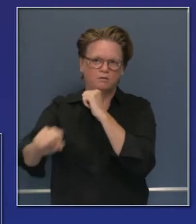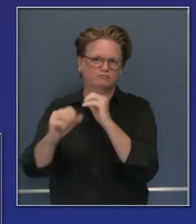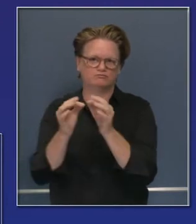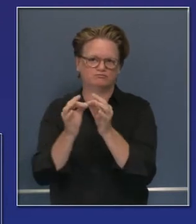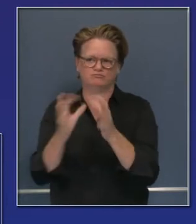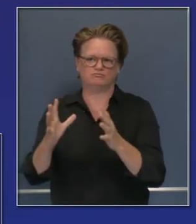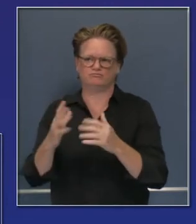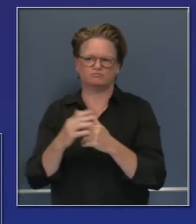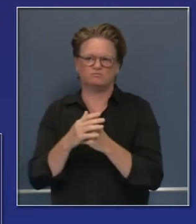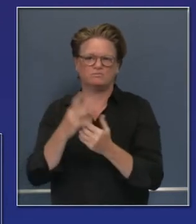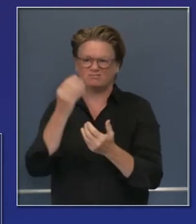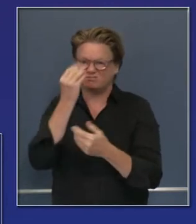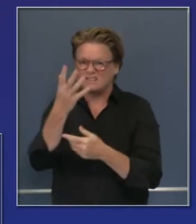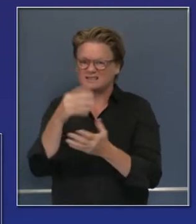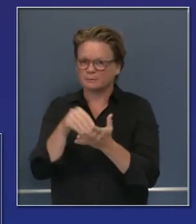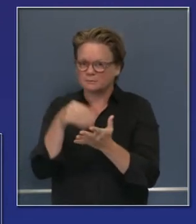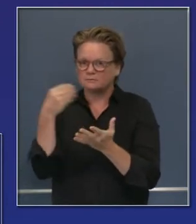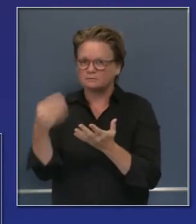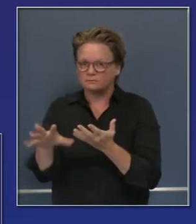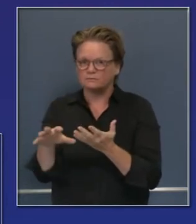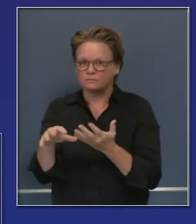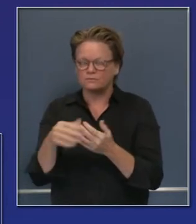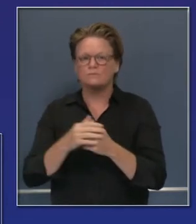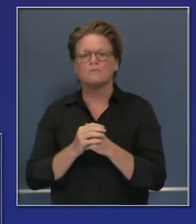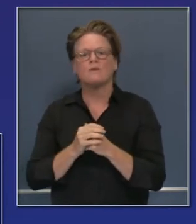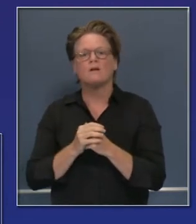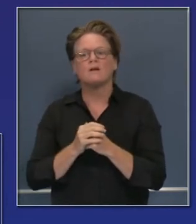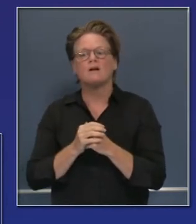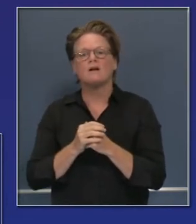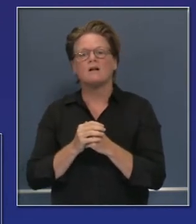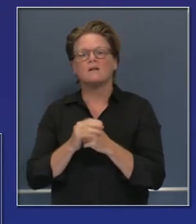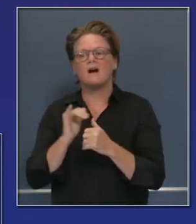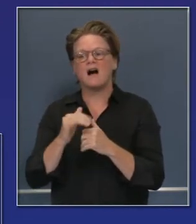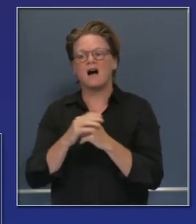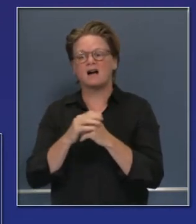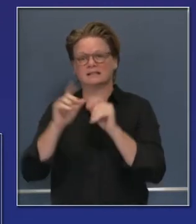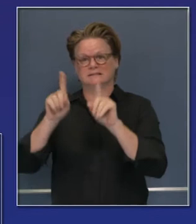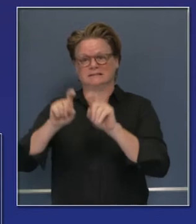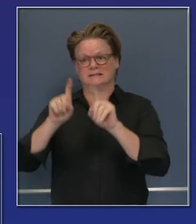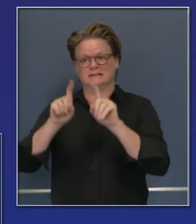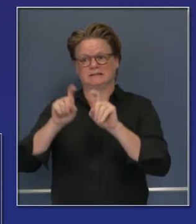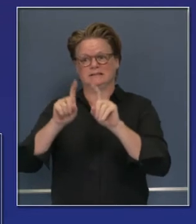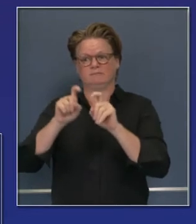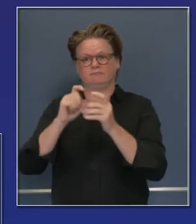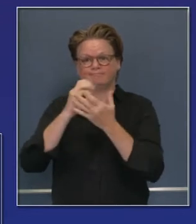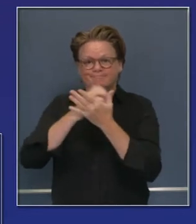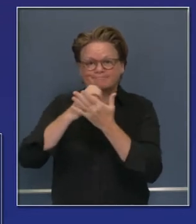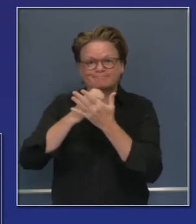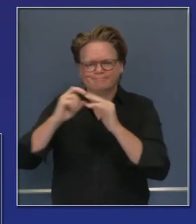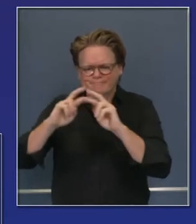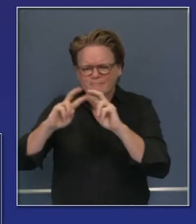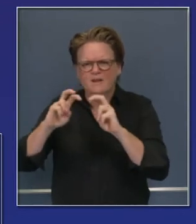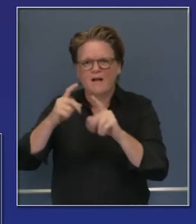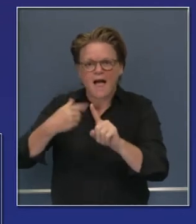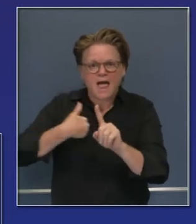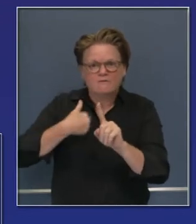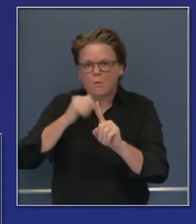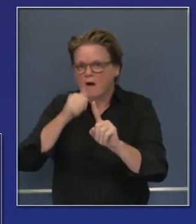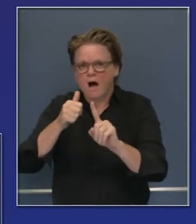son muy costosas. El promedio de costo, que es una prueba de diagnóstico molecular, que es el que llaman PCR.